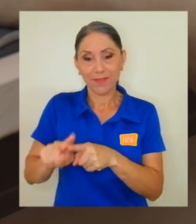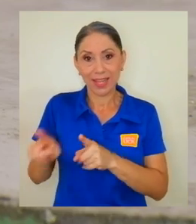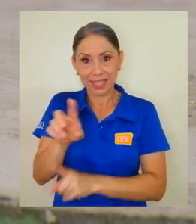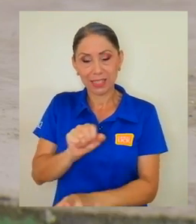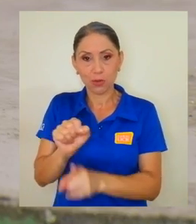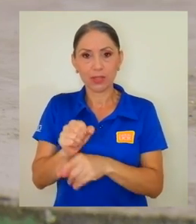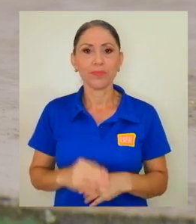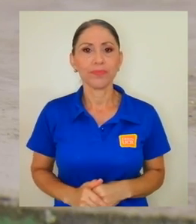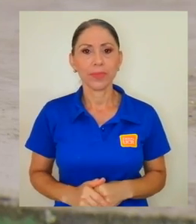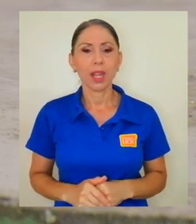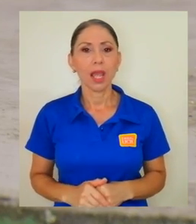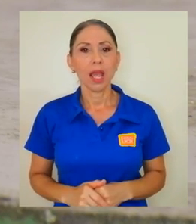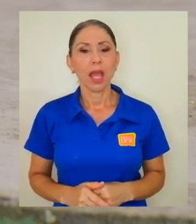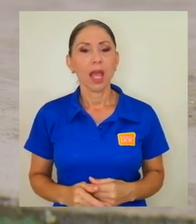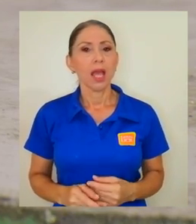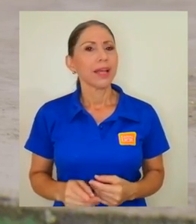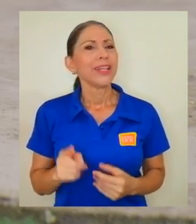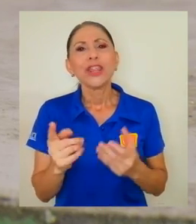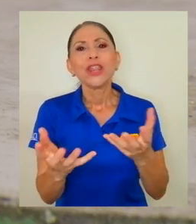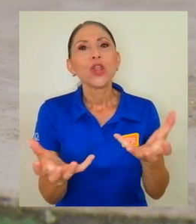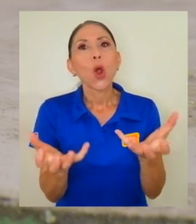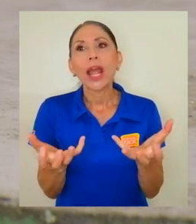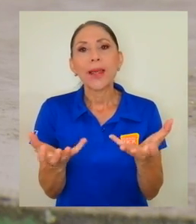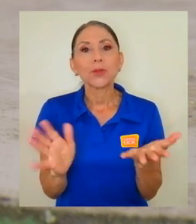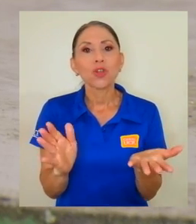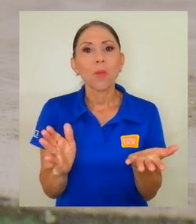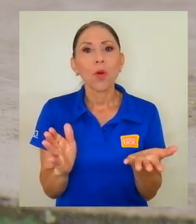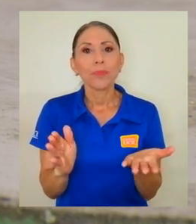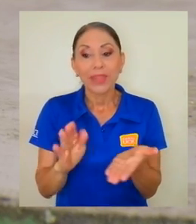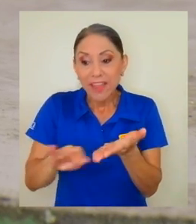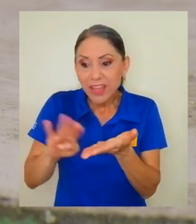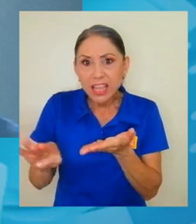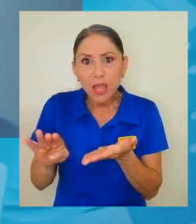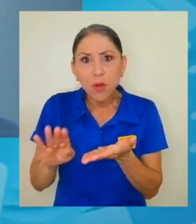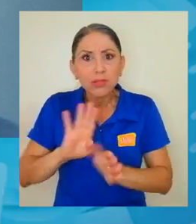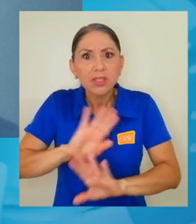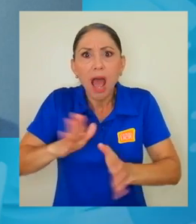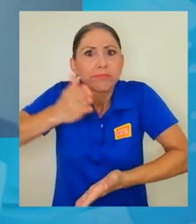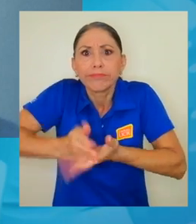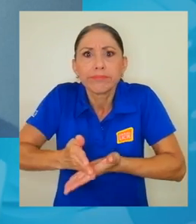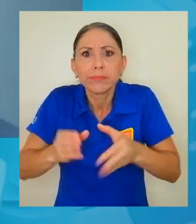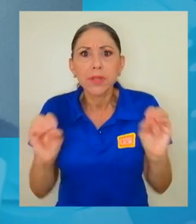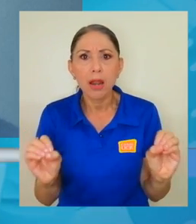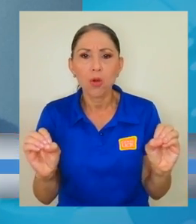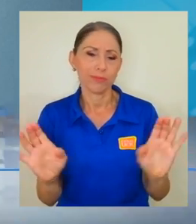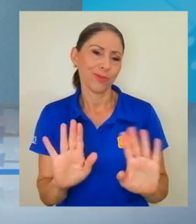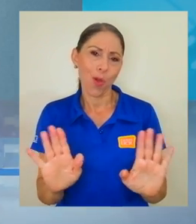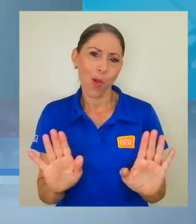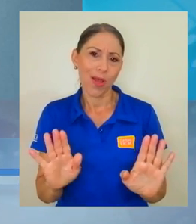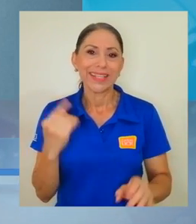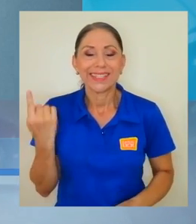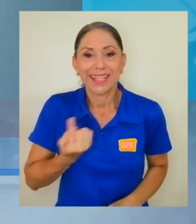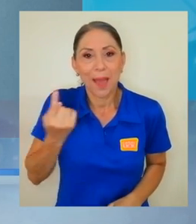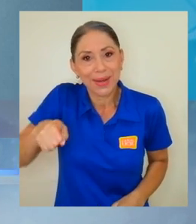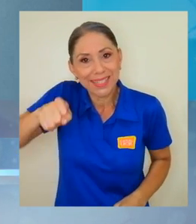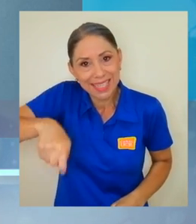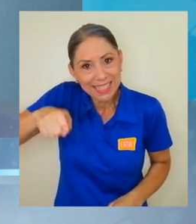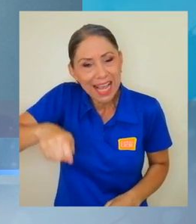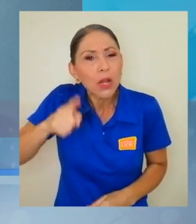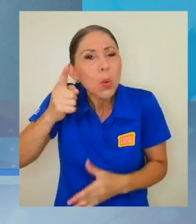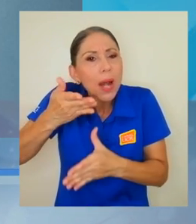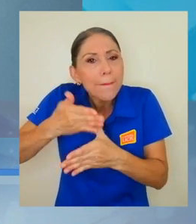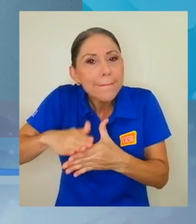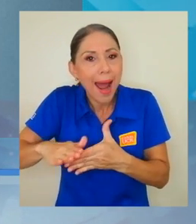No queremos no dejar de usar el efectivo del todo porque es necesario siempre mantener una parte.